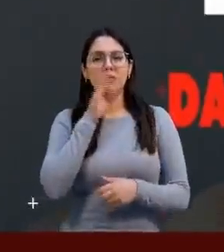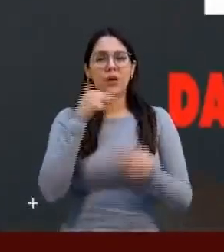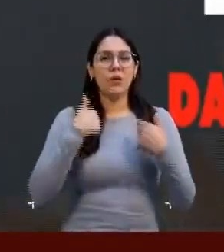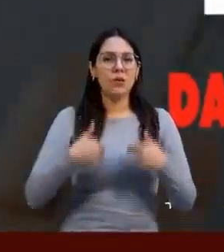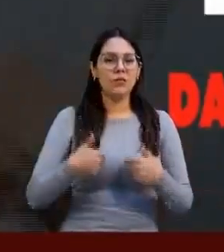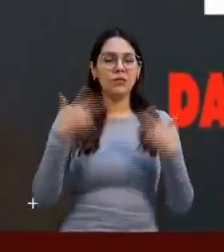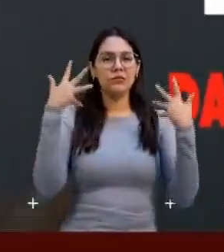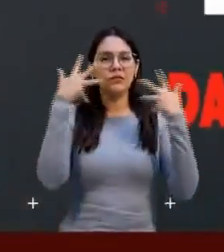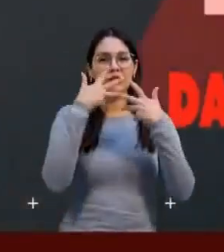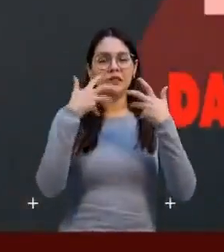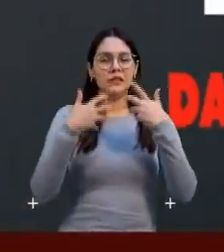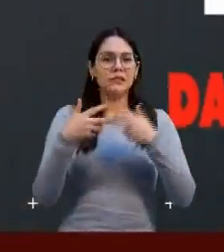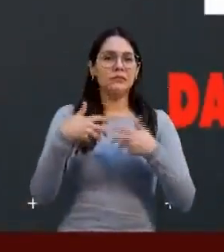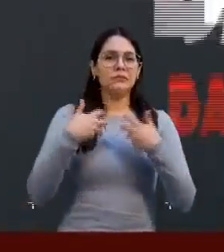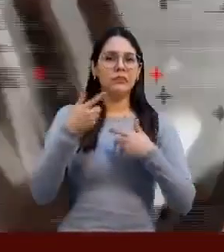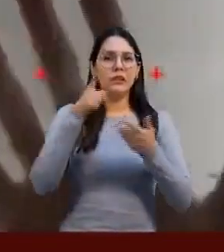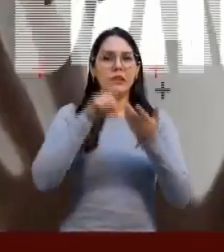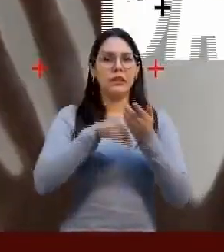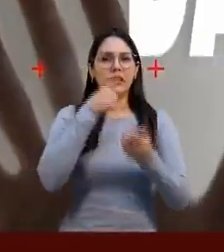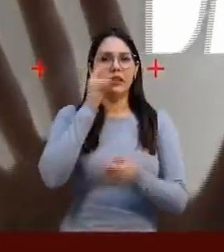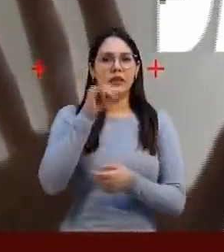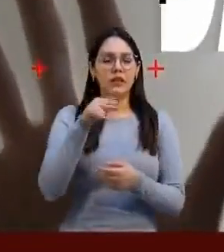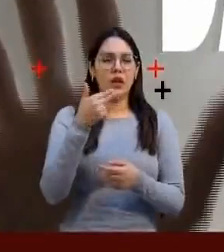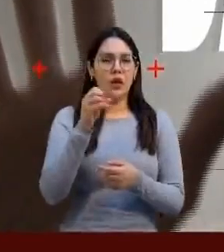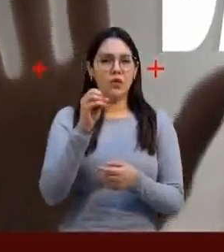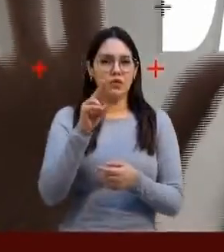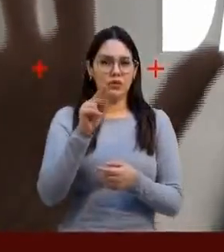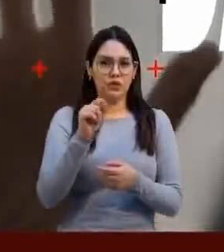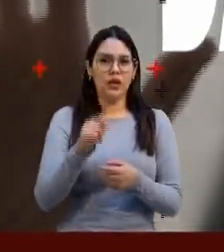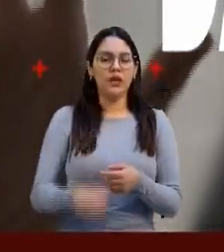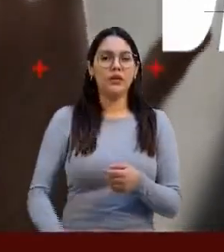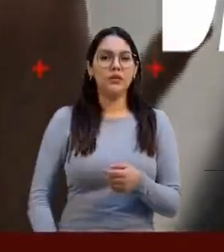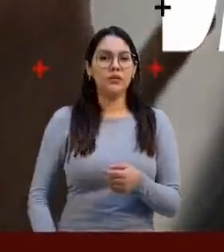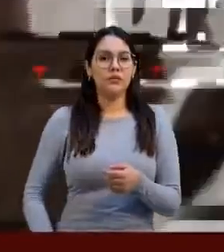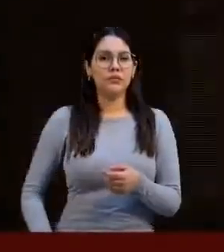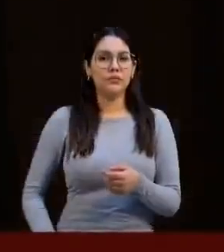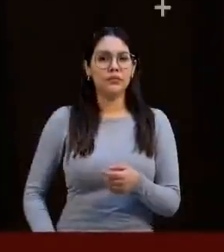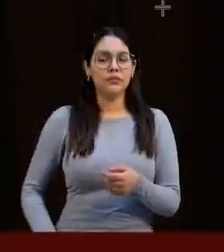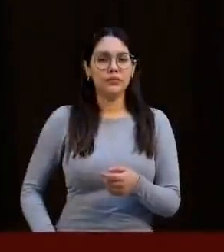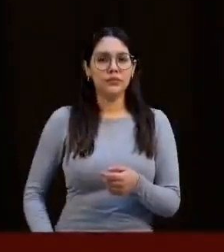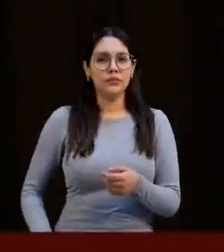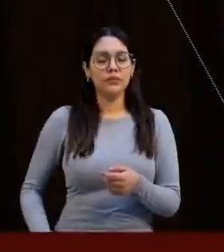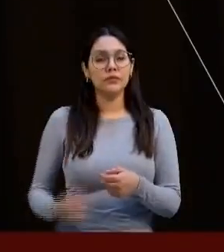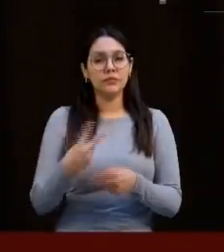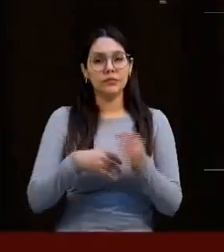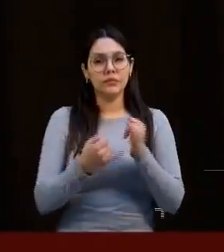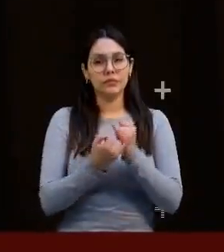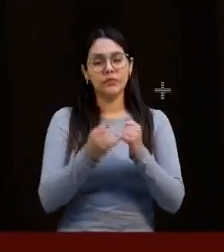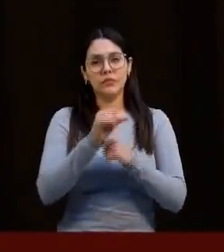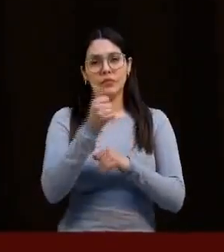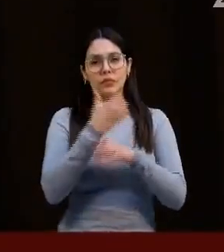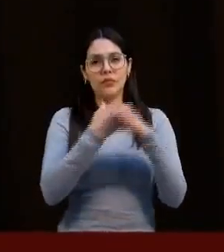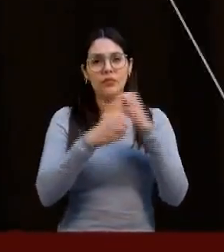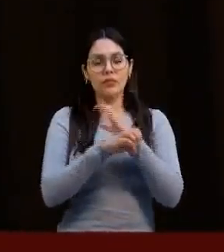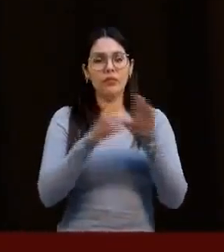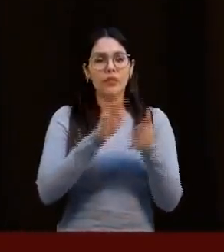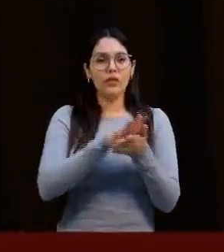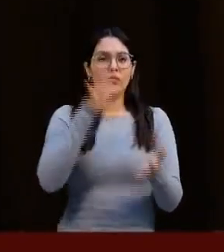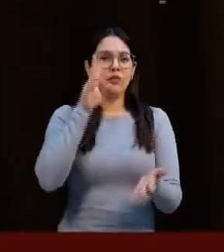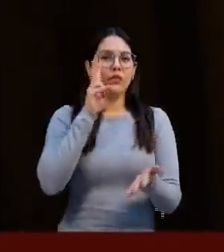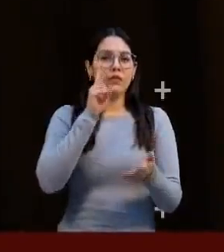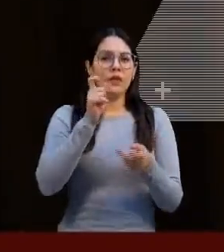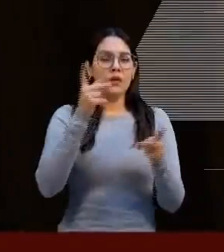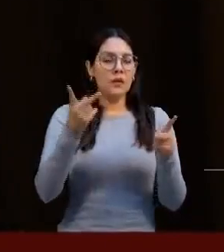y el conocido síndrome del burnout. También la disminución de la productividad. Otros más evidentes de tipo fisiológico como